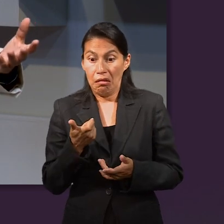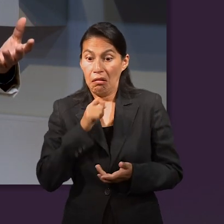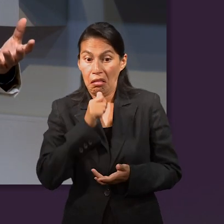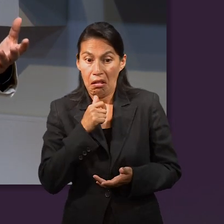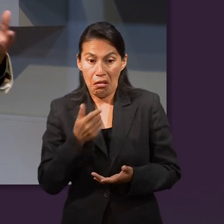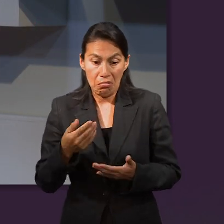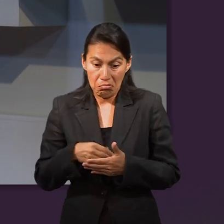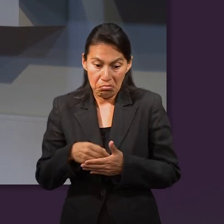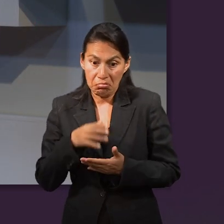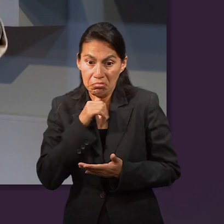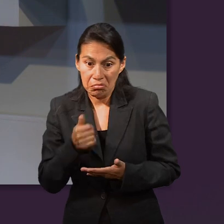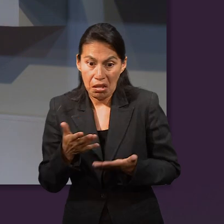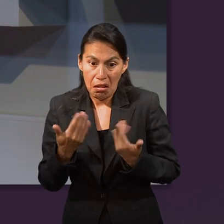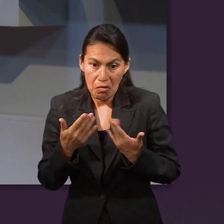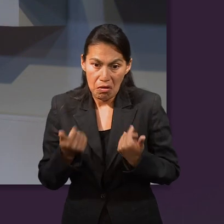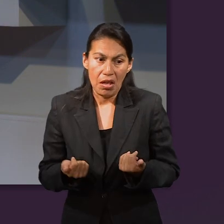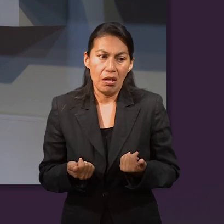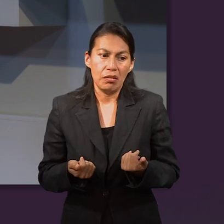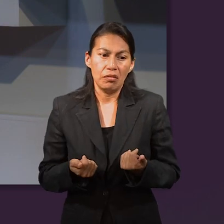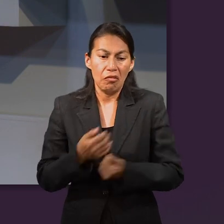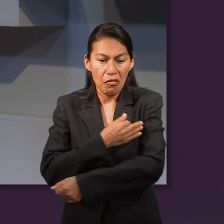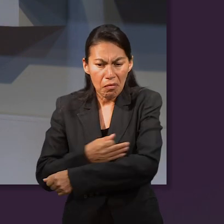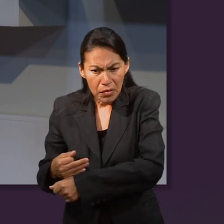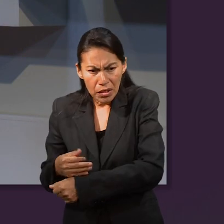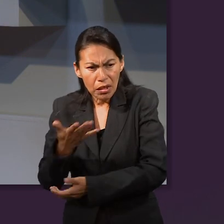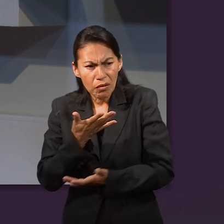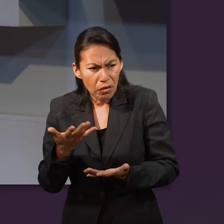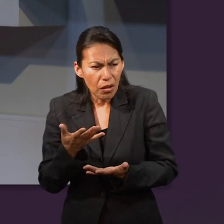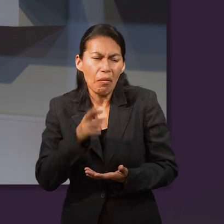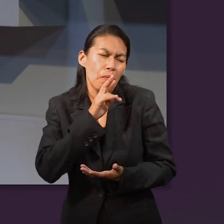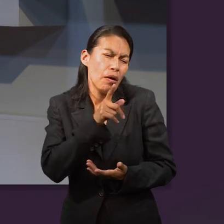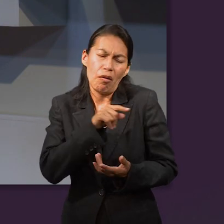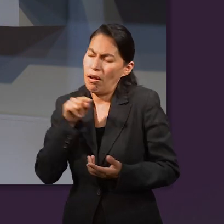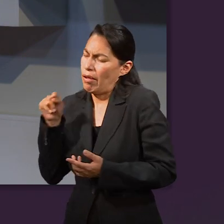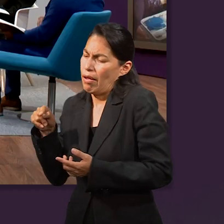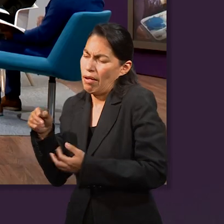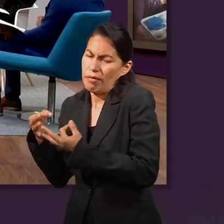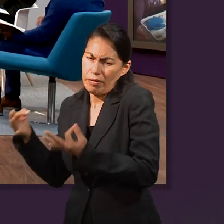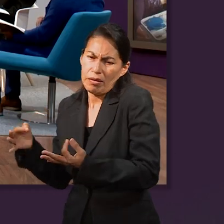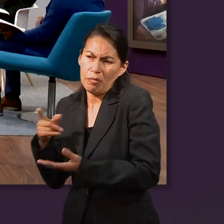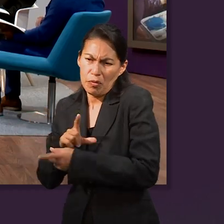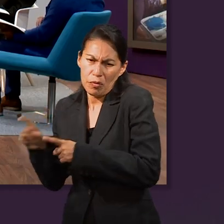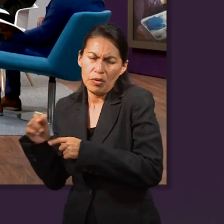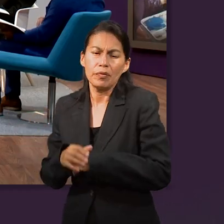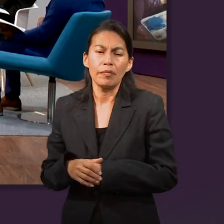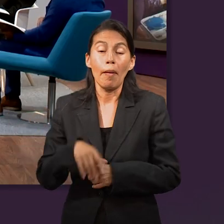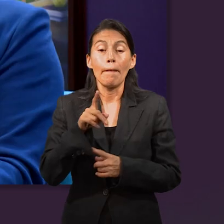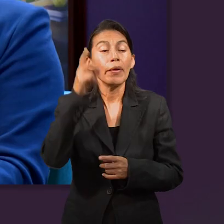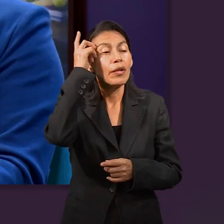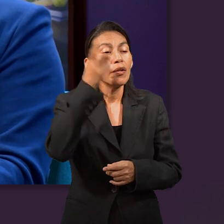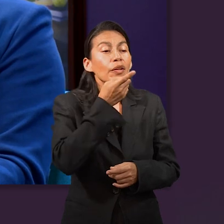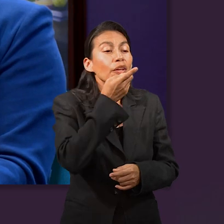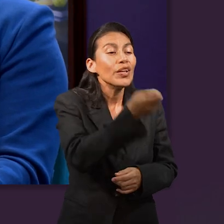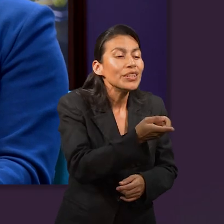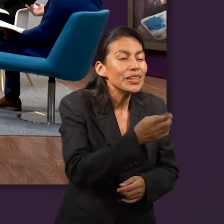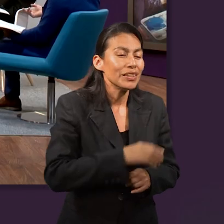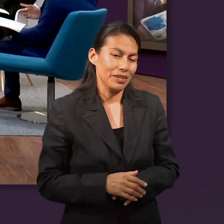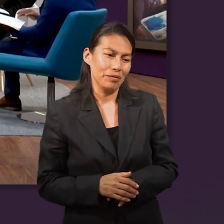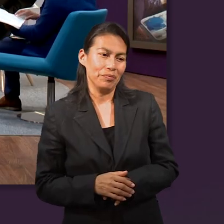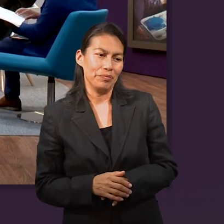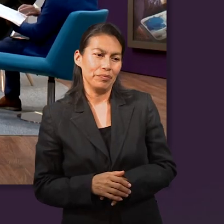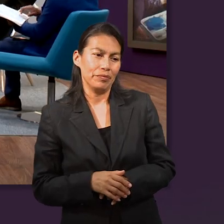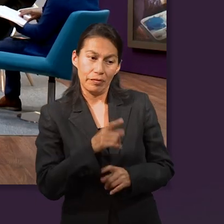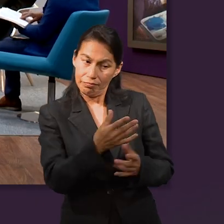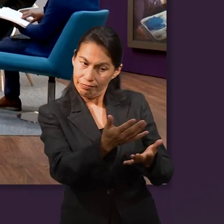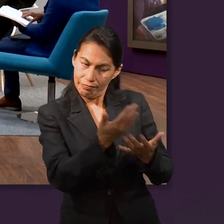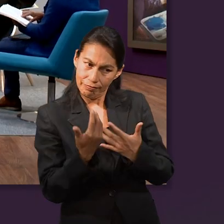Luis. Él no tiene recursos en cierto sentido propios y con su familia. se quiere regresar a su tierra. ¿Pero es Dios también que le dice? ¿O